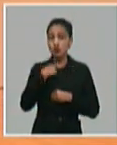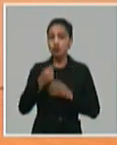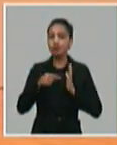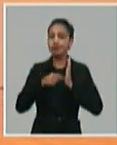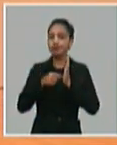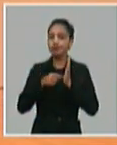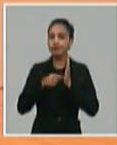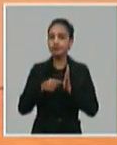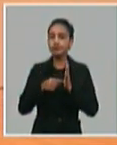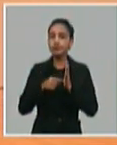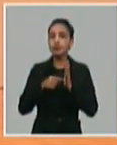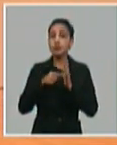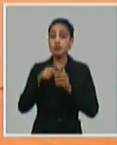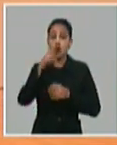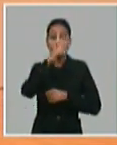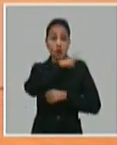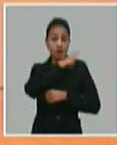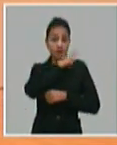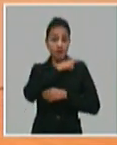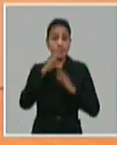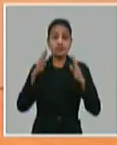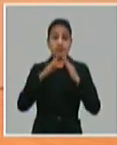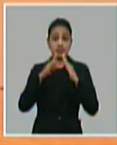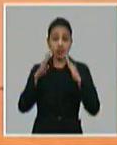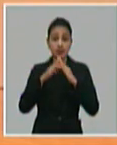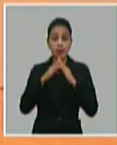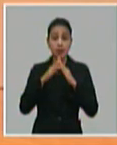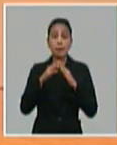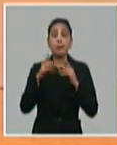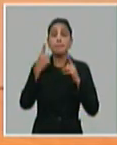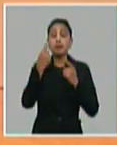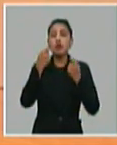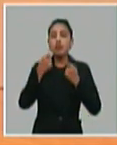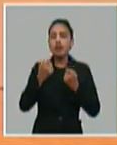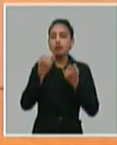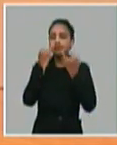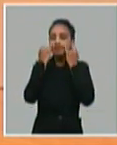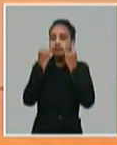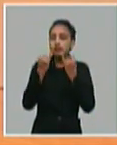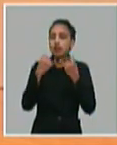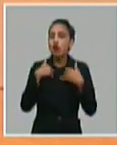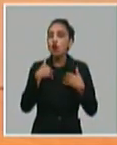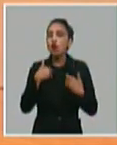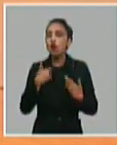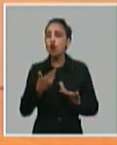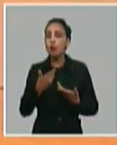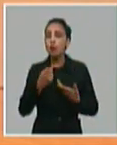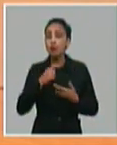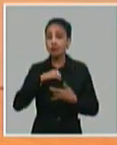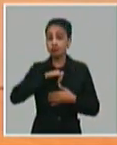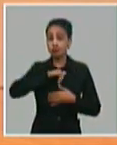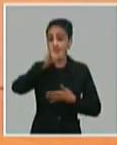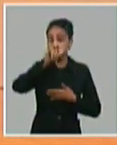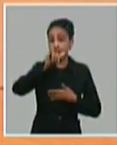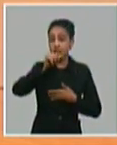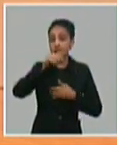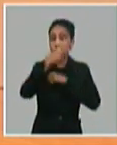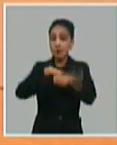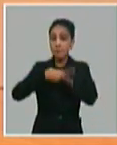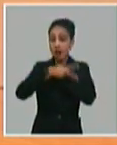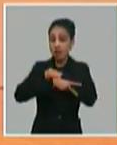de esas casas, primero, que se interesen por la salida del país de sus turistas.